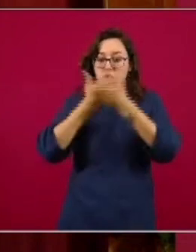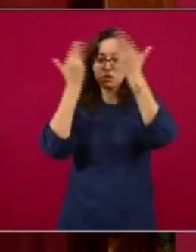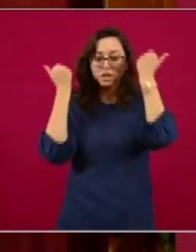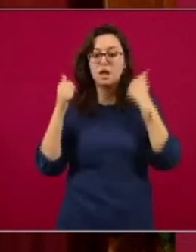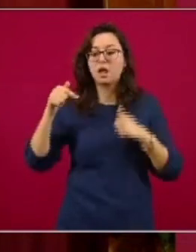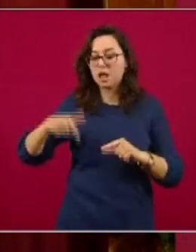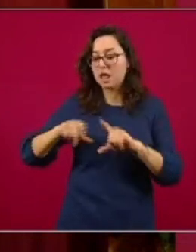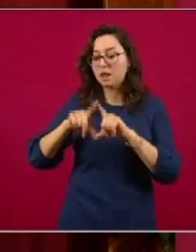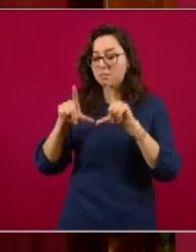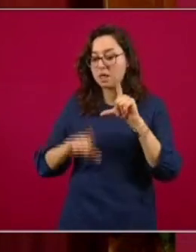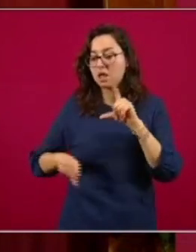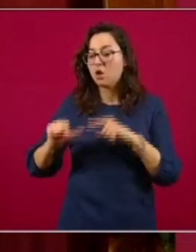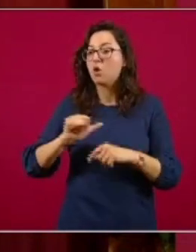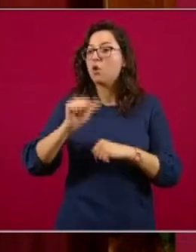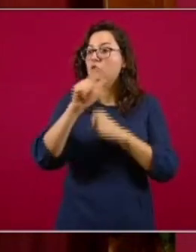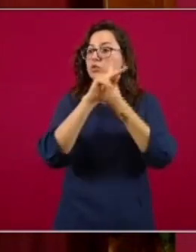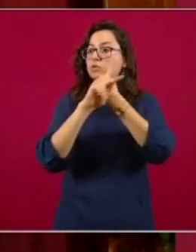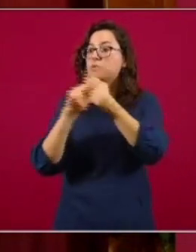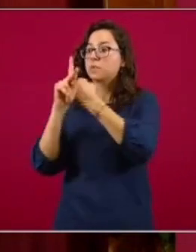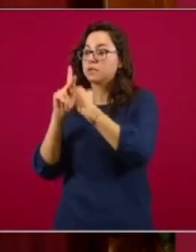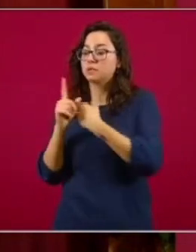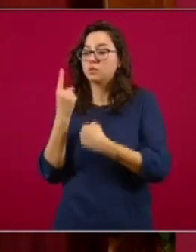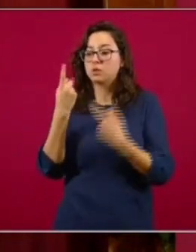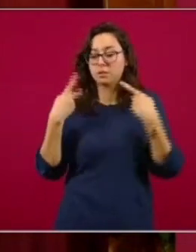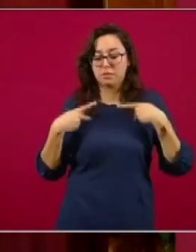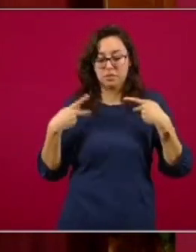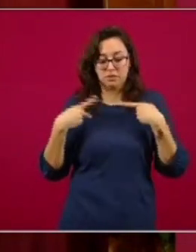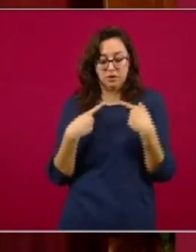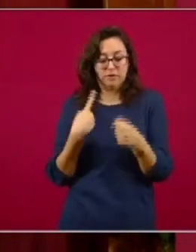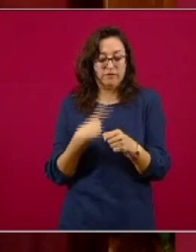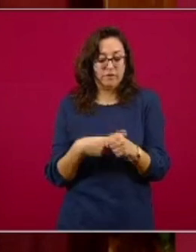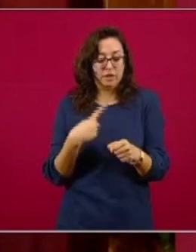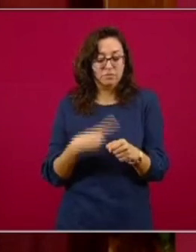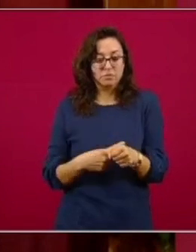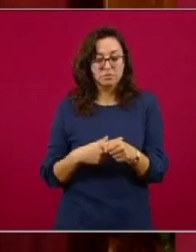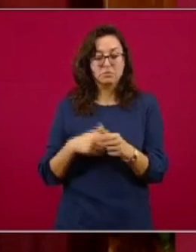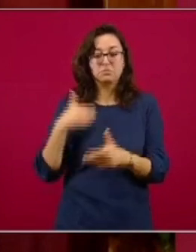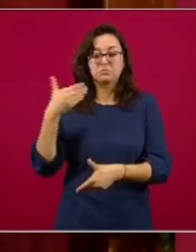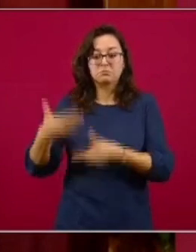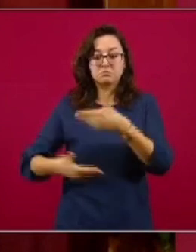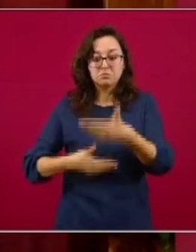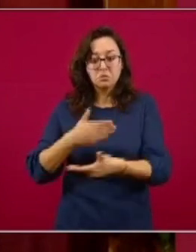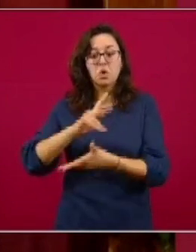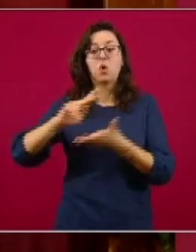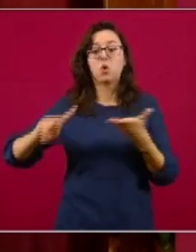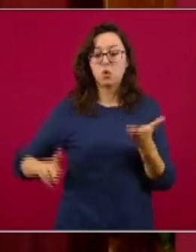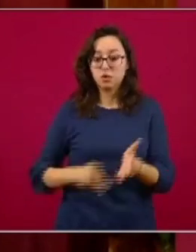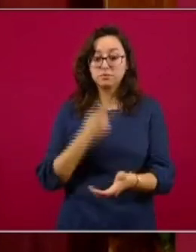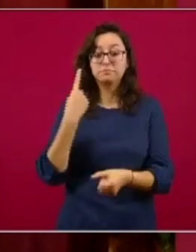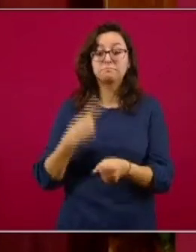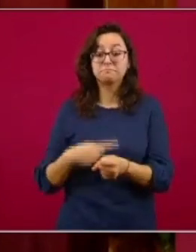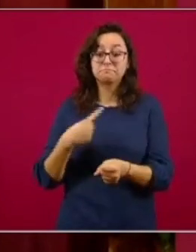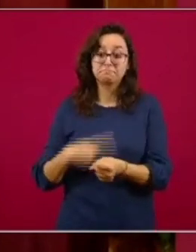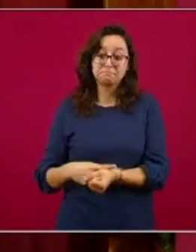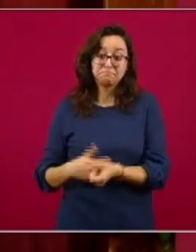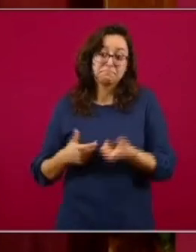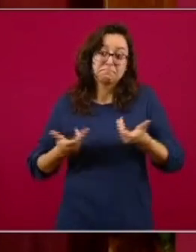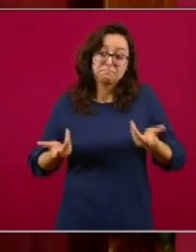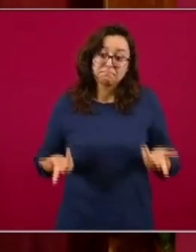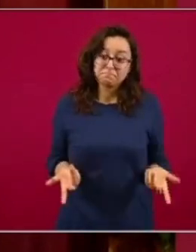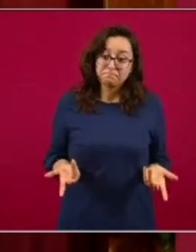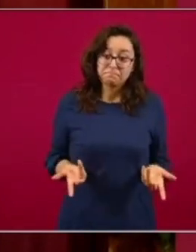todo el mundo en que una persona tiene la enfermedad y vuelve a reinfectarse. Es cierto que